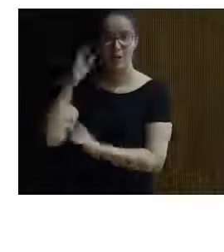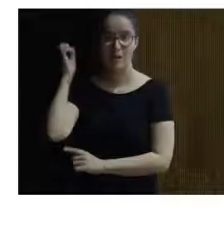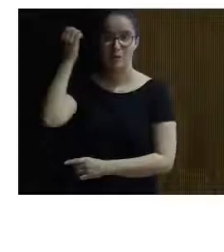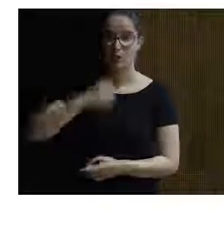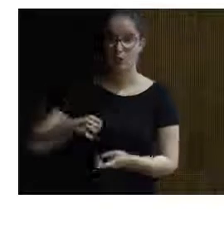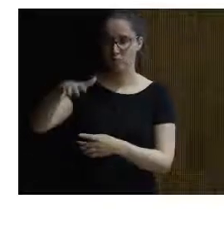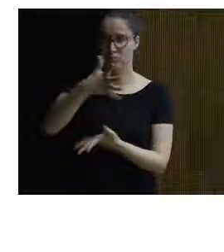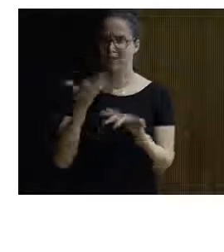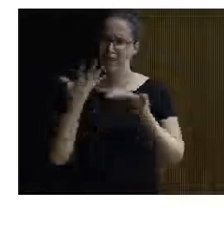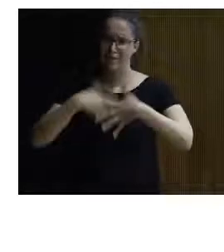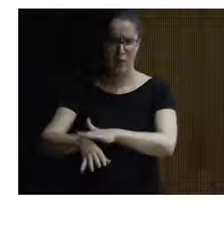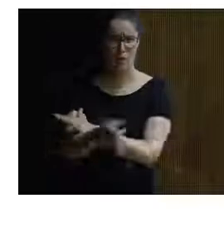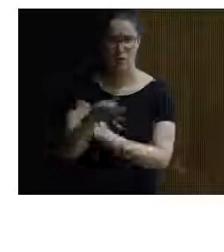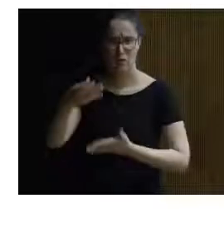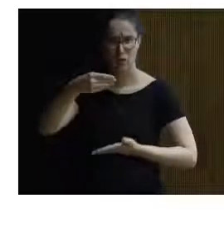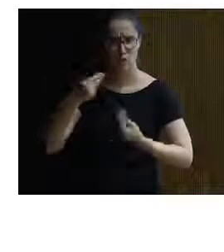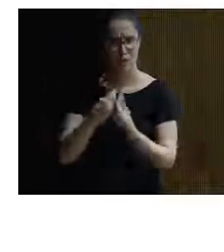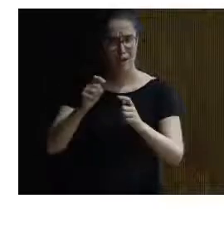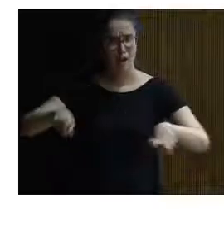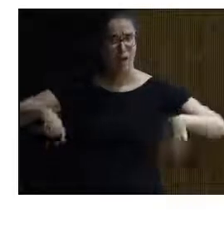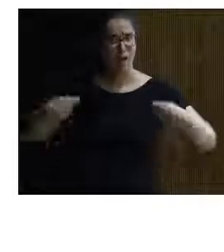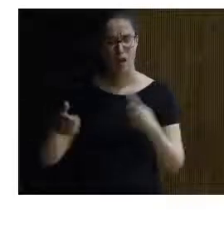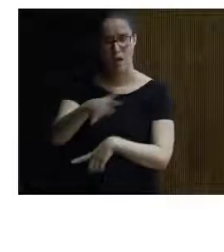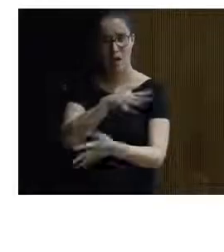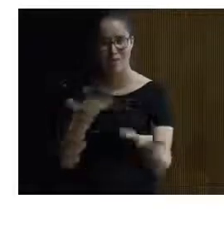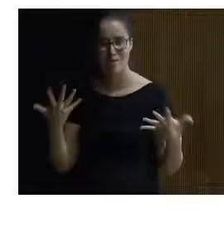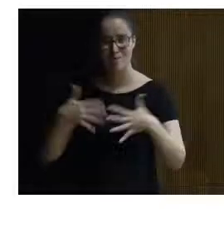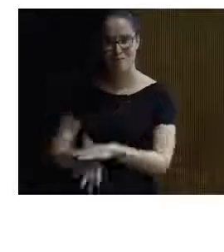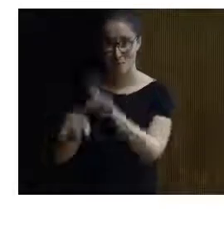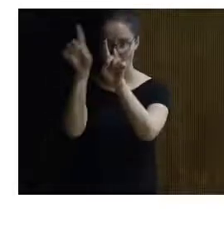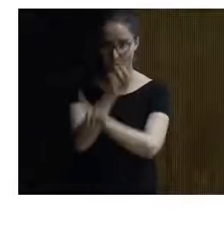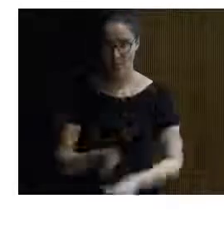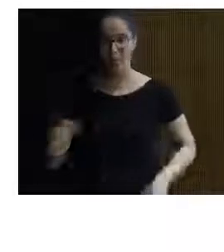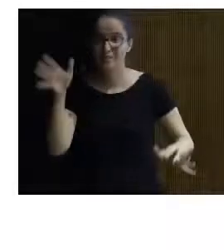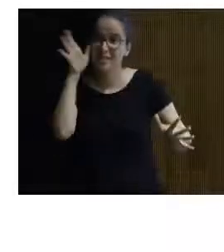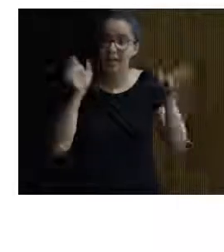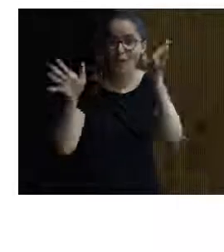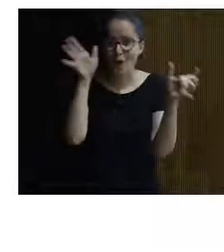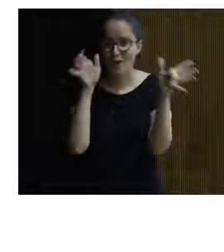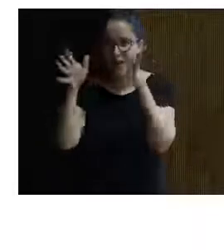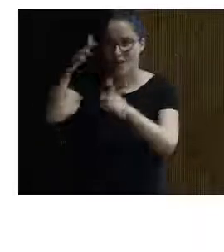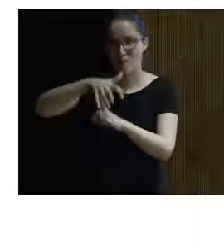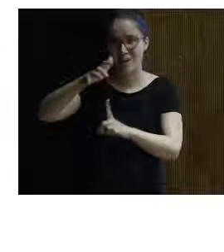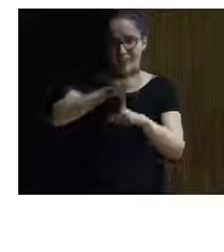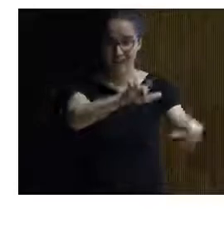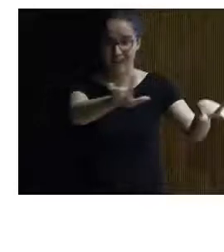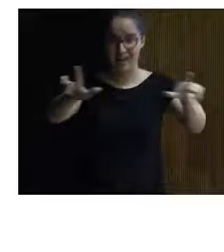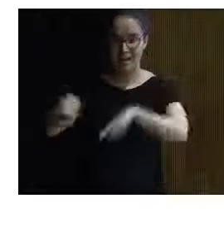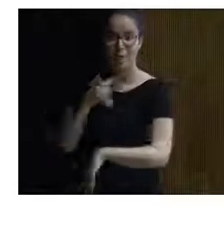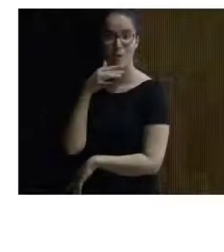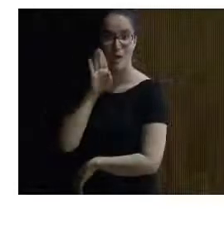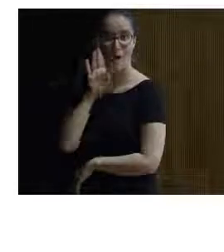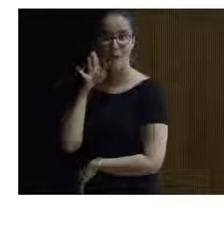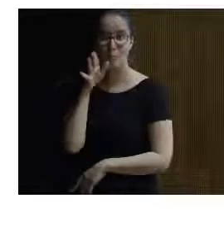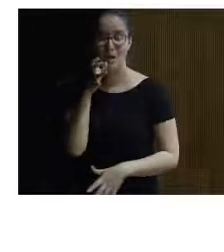muy bien integrado en la naturaleza digamos que es la parte quizá más sensorial del parque la parte de la galería como decía